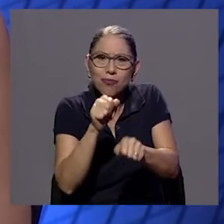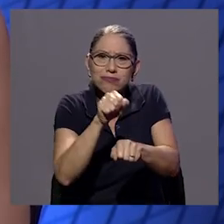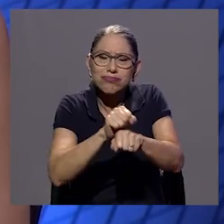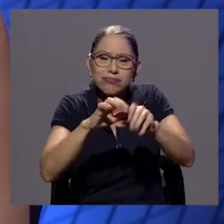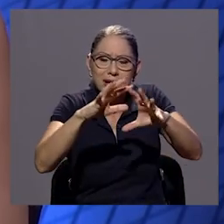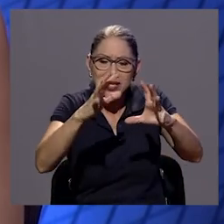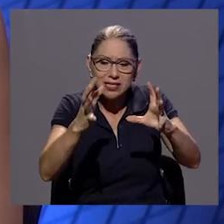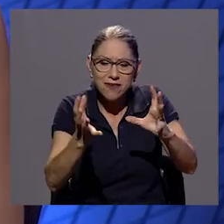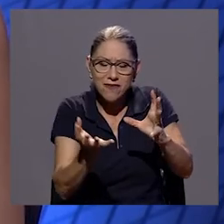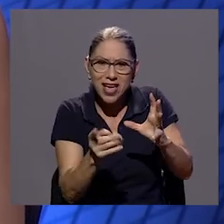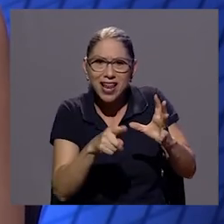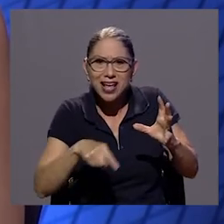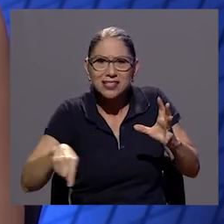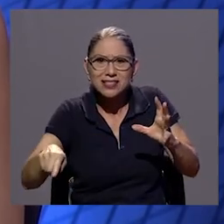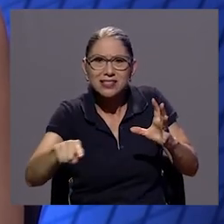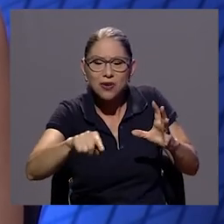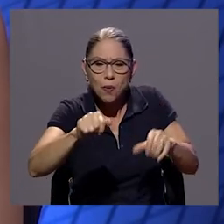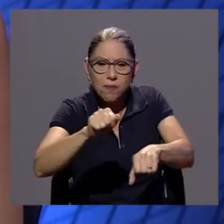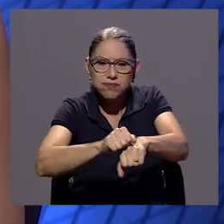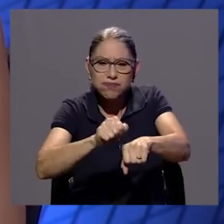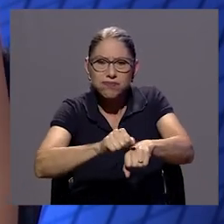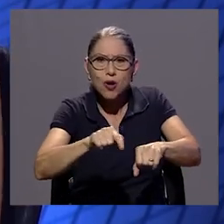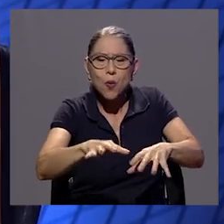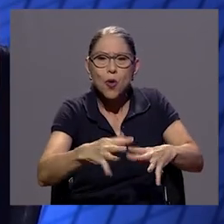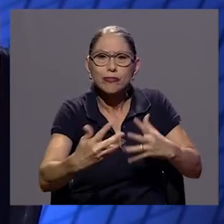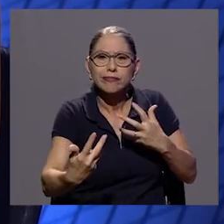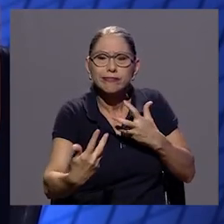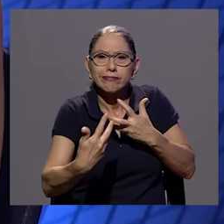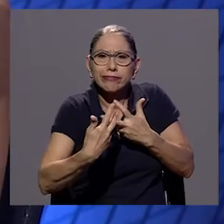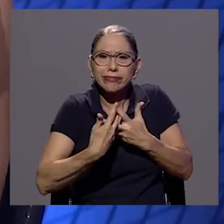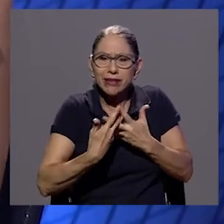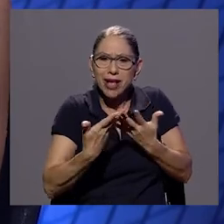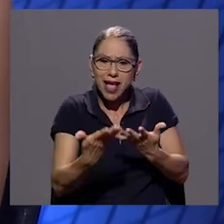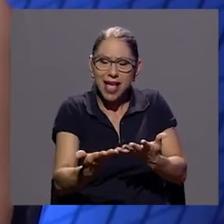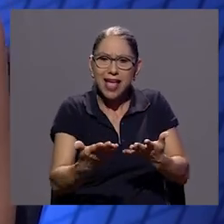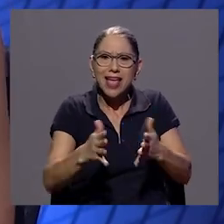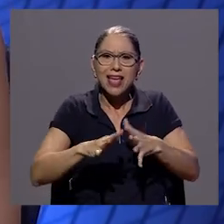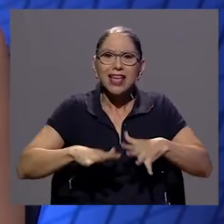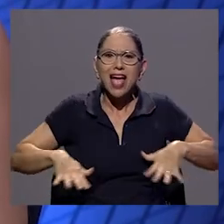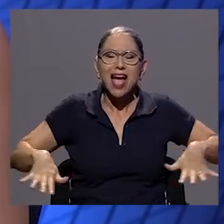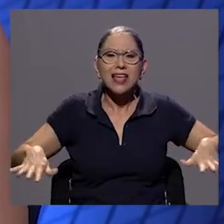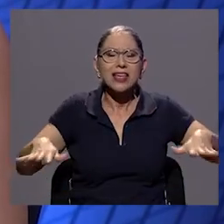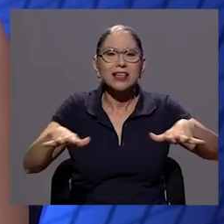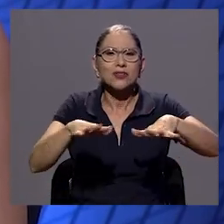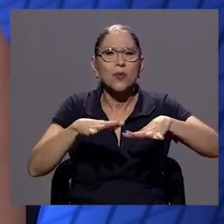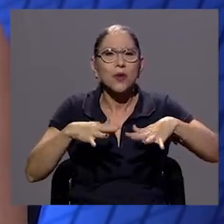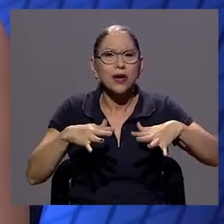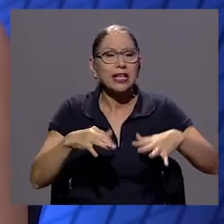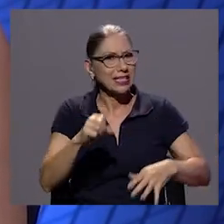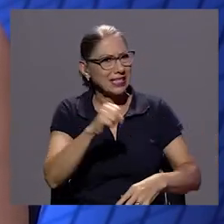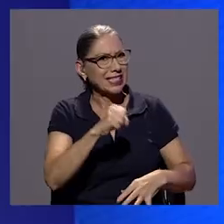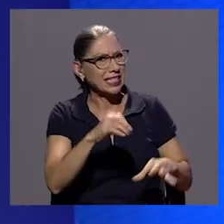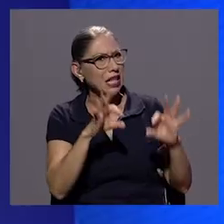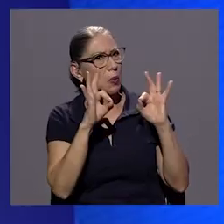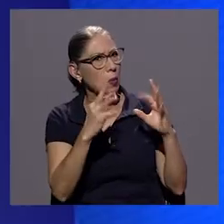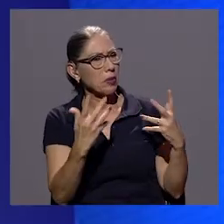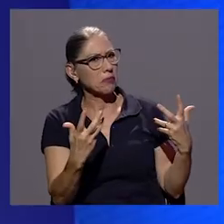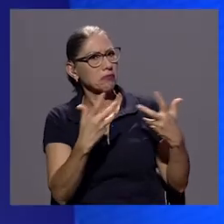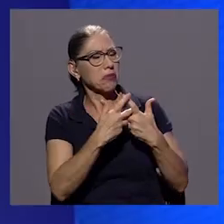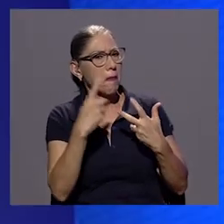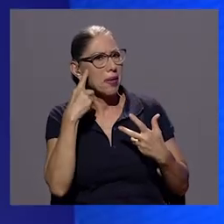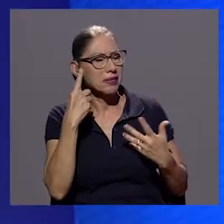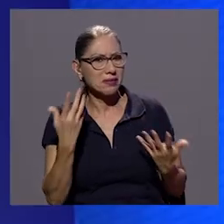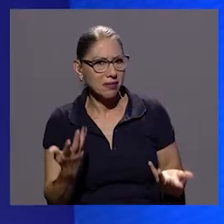ambiente de esta de este sí mundo también tropical ¿verdad? poco sí, como muy bien pensado también ¿verdad? en qué